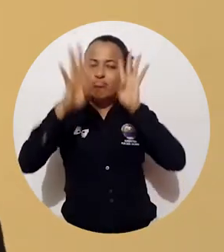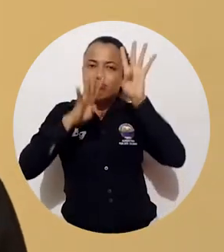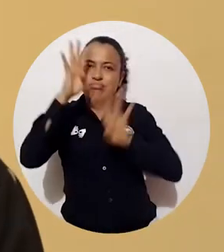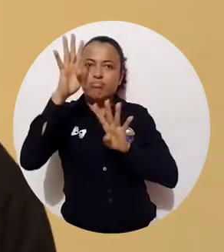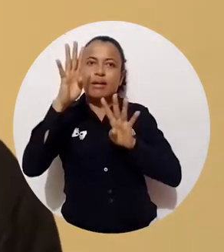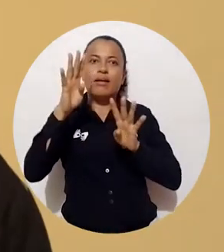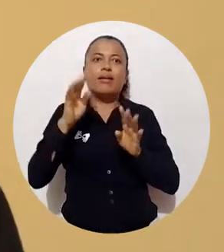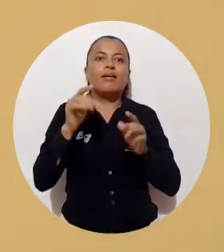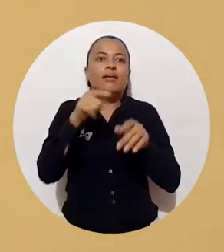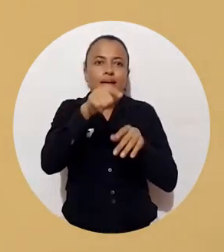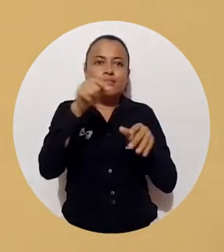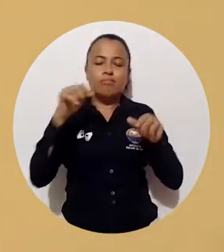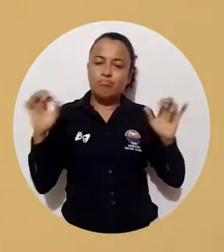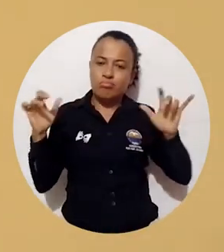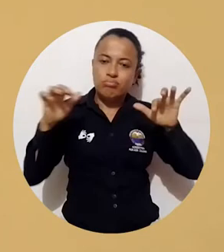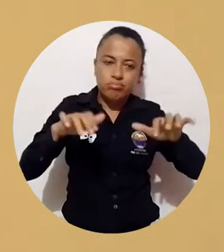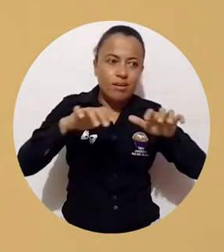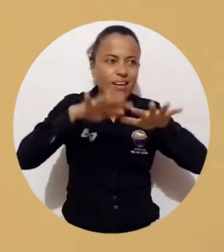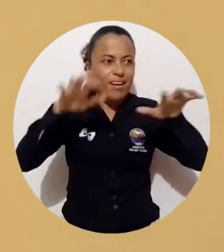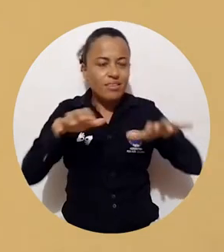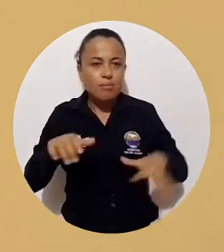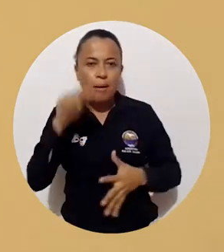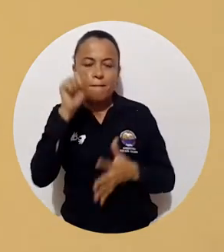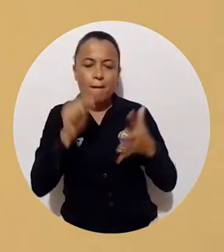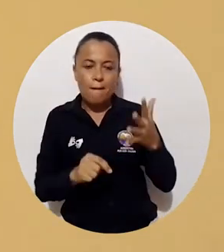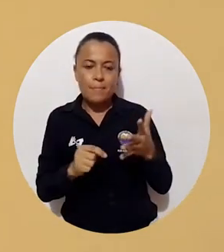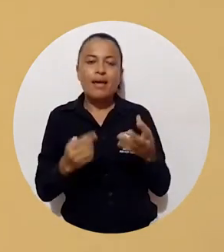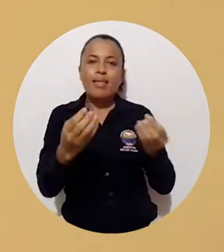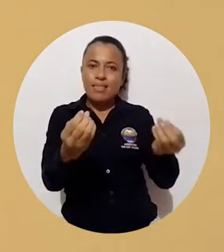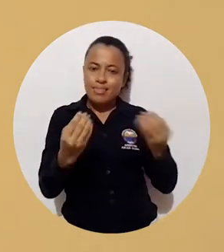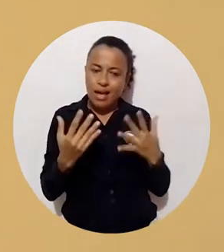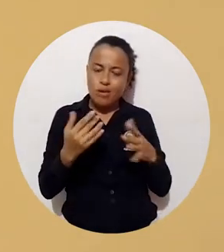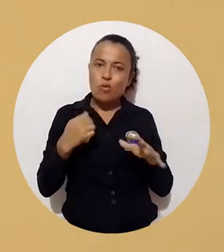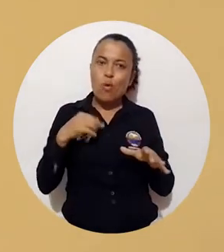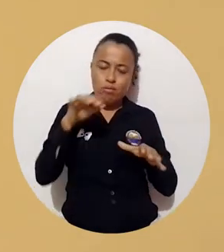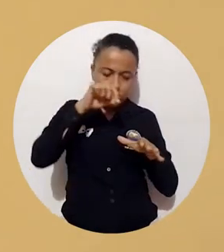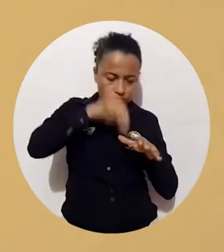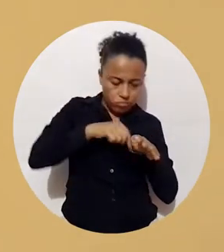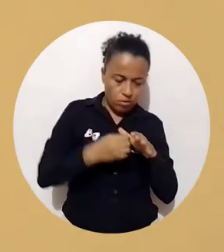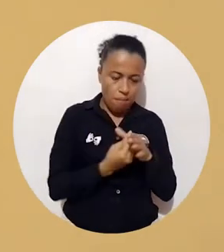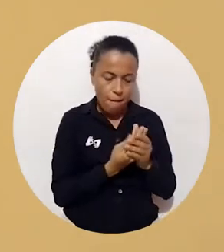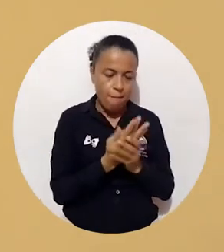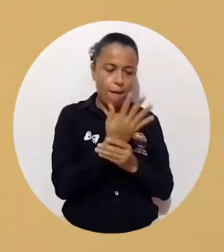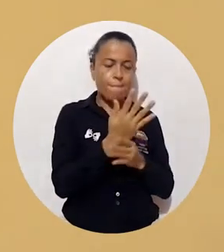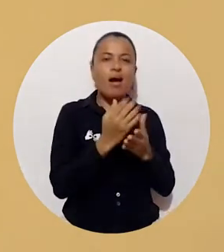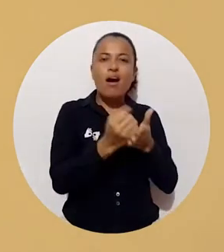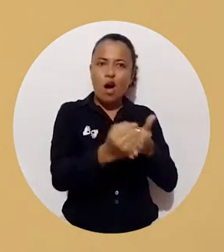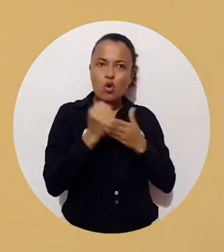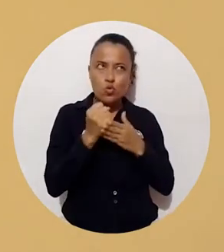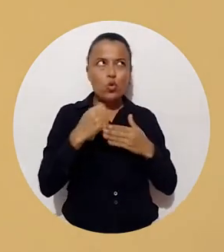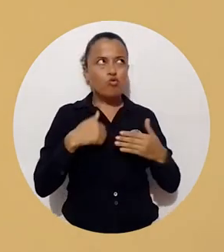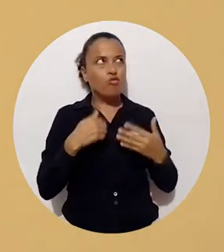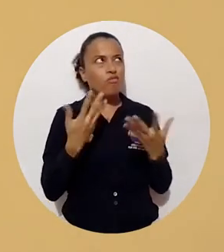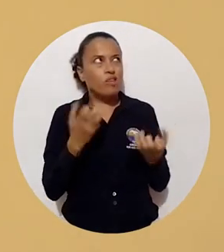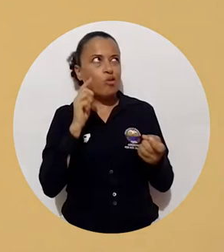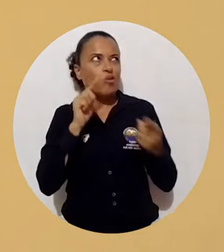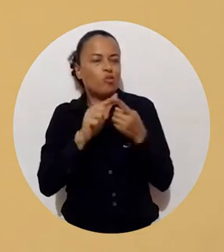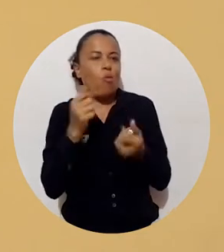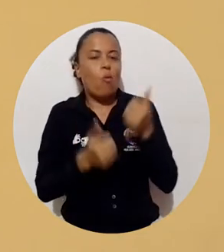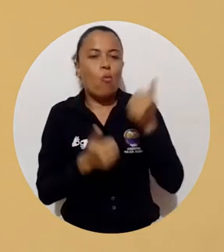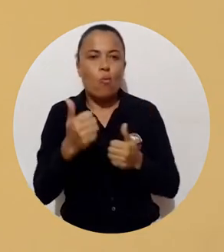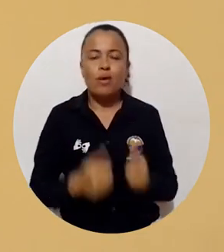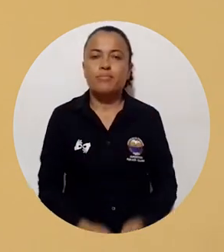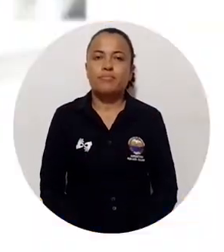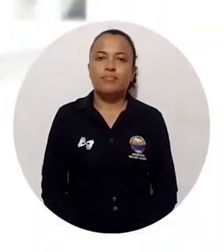innovación más que todo y pues este tipo de eventos, este tipo de actividades pues nos dan esa semilla que nos ayuda a